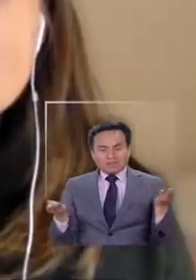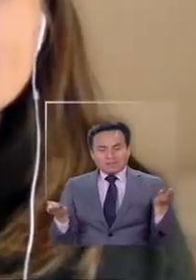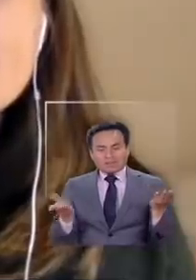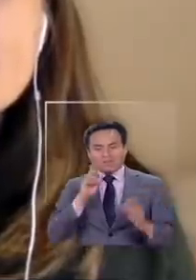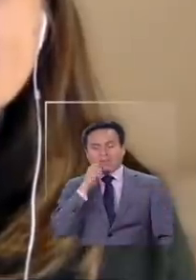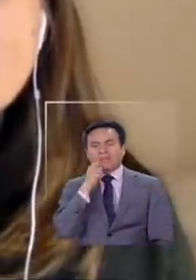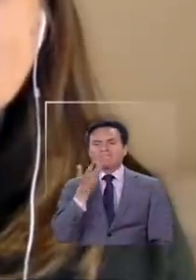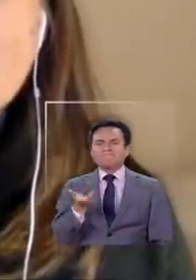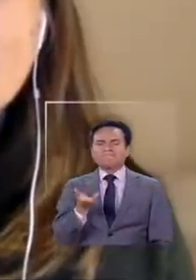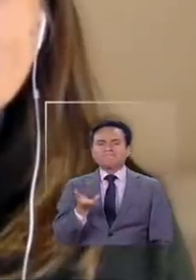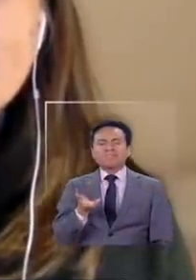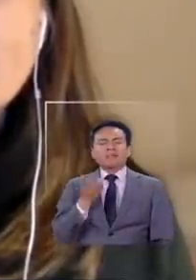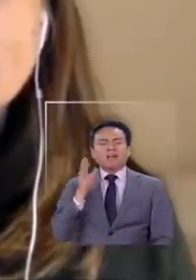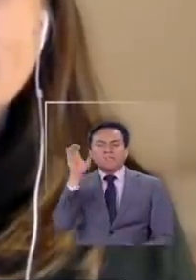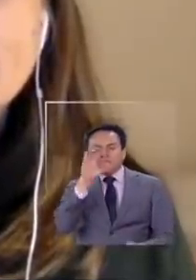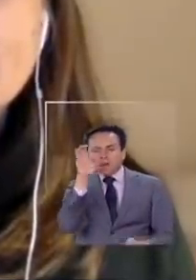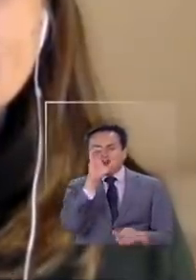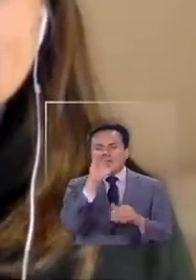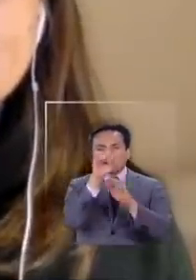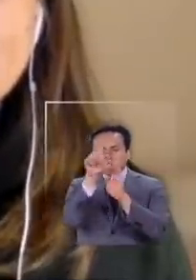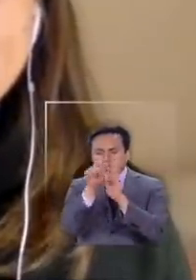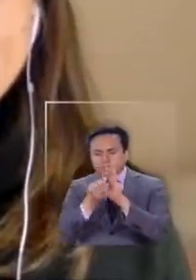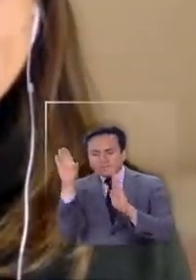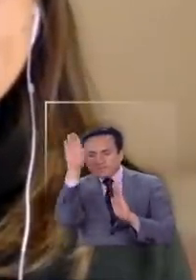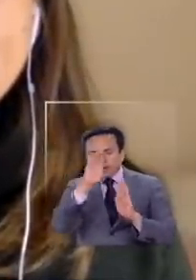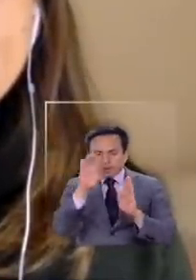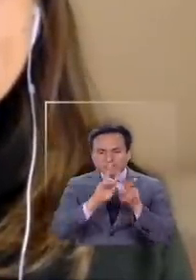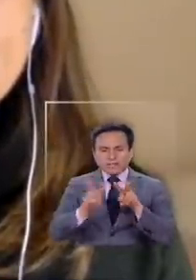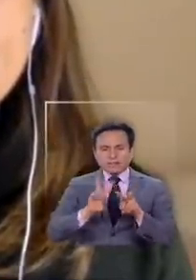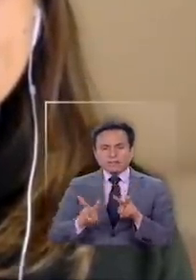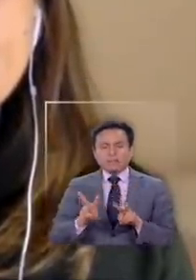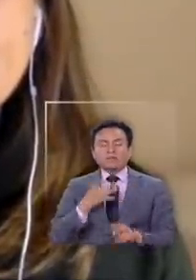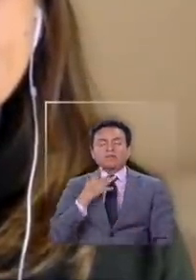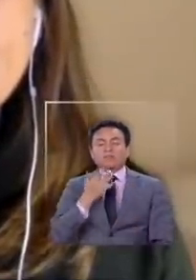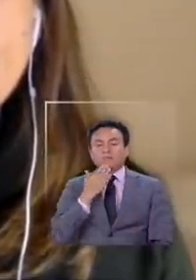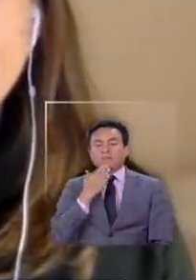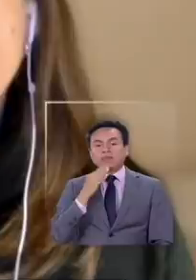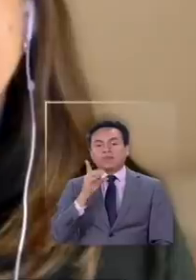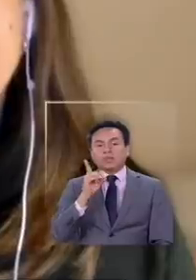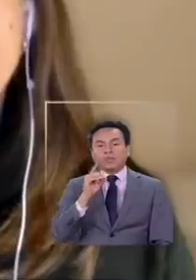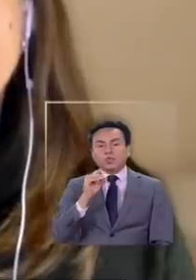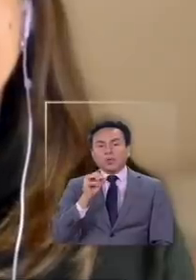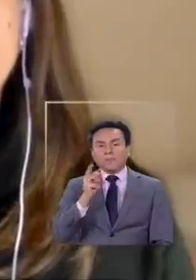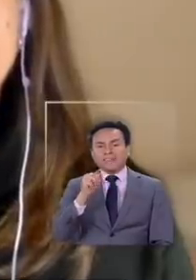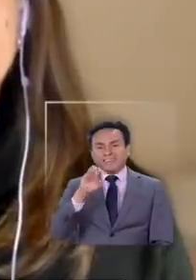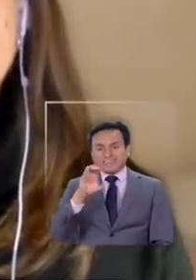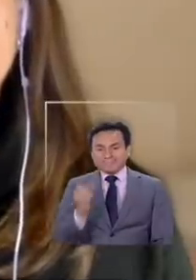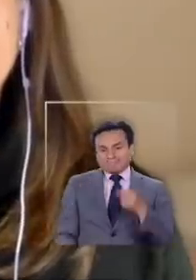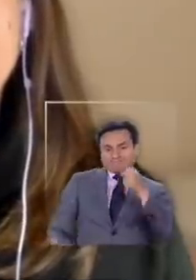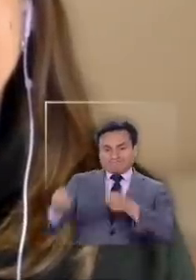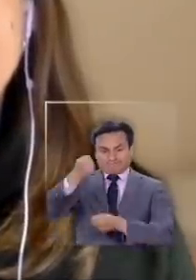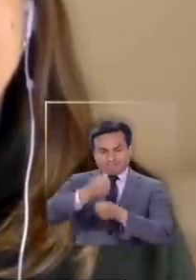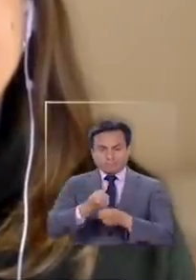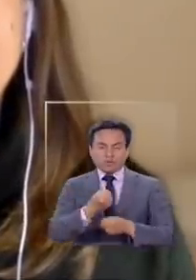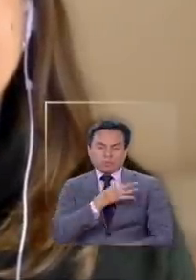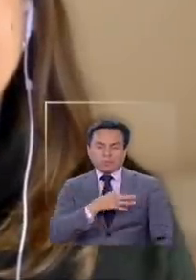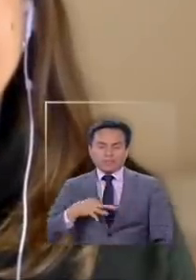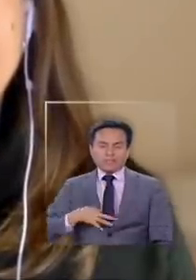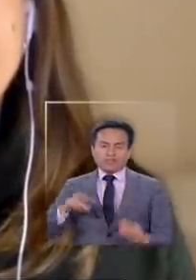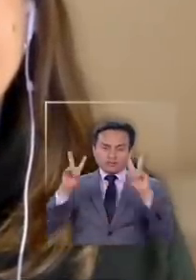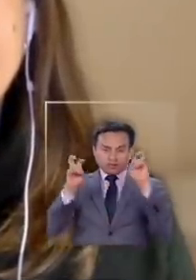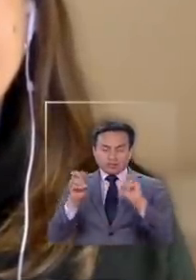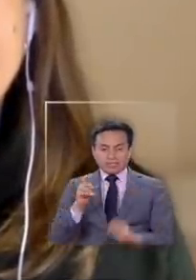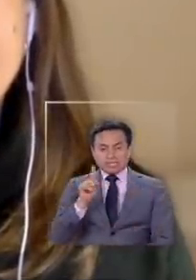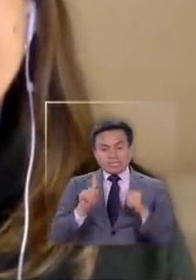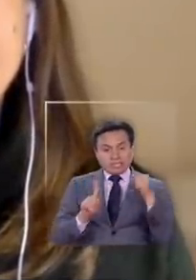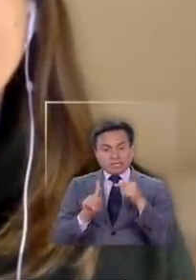de alguna manera hay que buscar en distintas leyes. Y otra cosa es que Dominic Raab, el que hoy día está haciendo las veces de